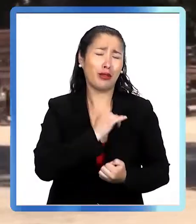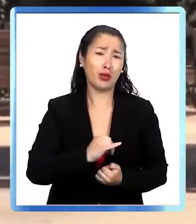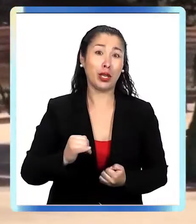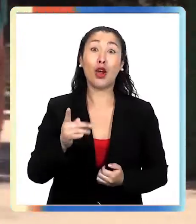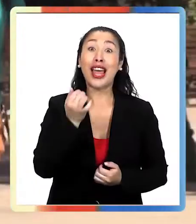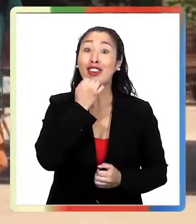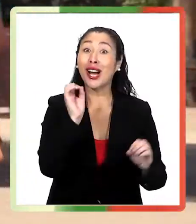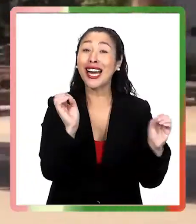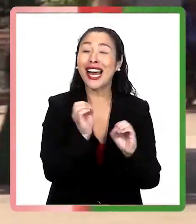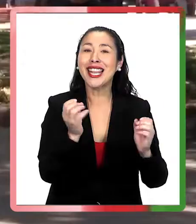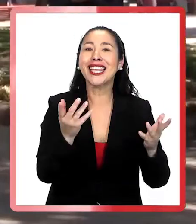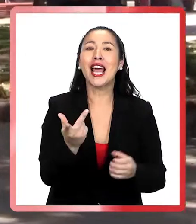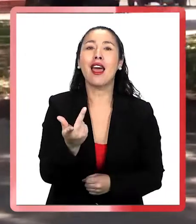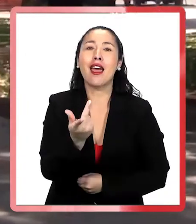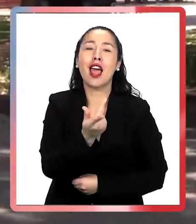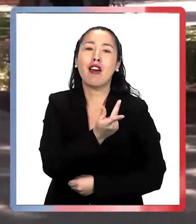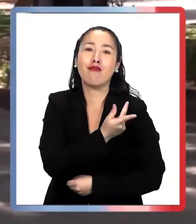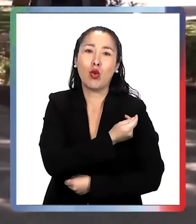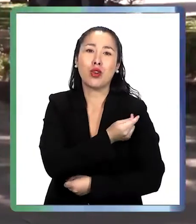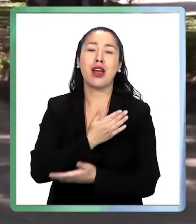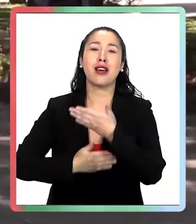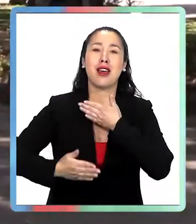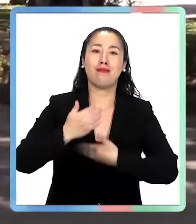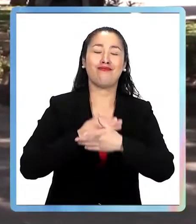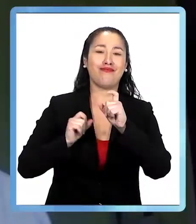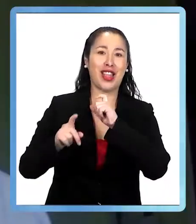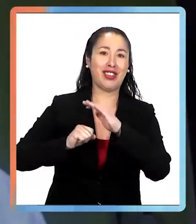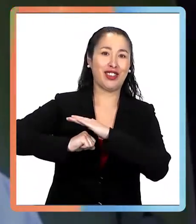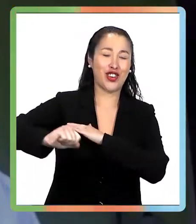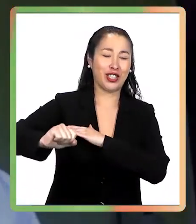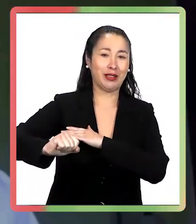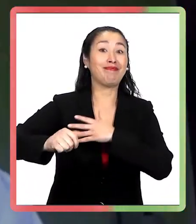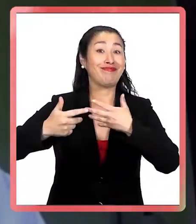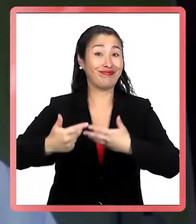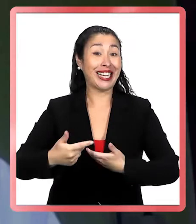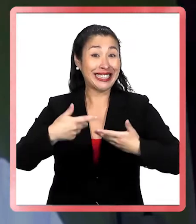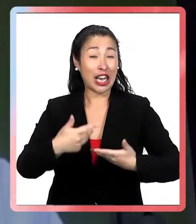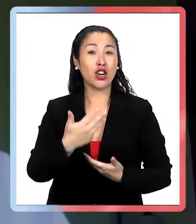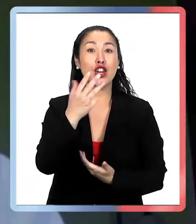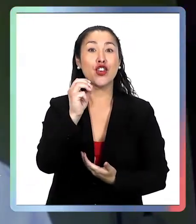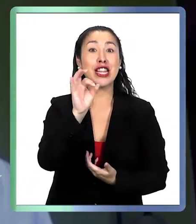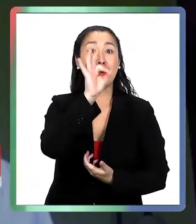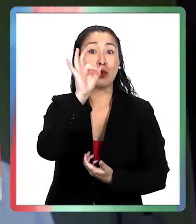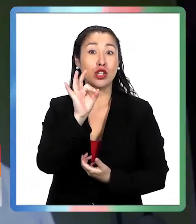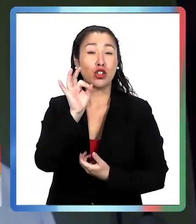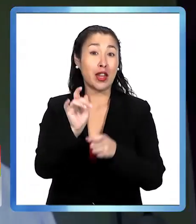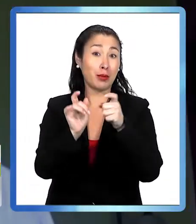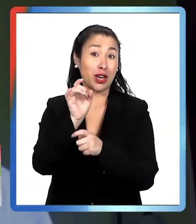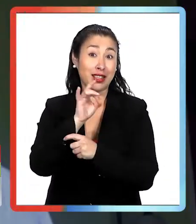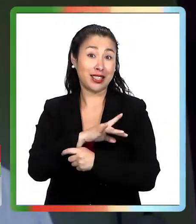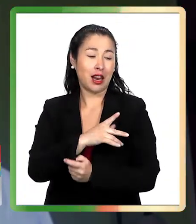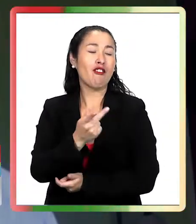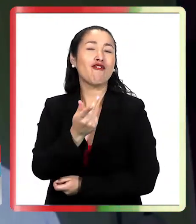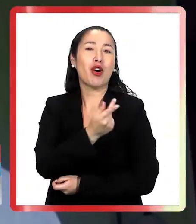no nos hemos equivocado es en que la vacunación protege y en que, como ahora tenemos un 90% de las